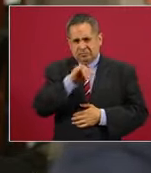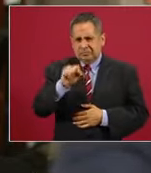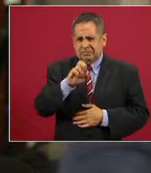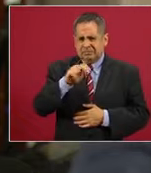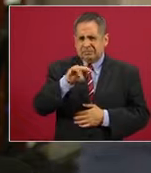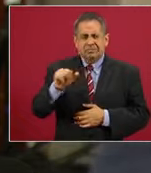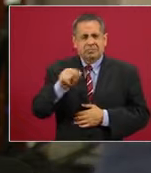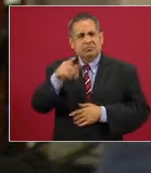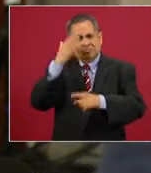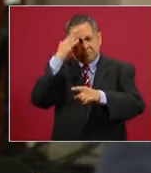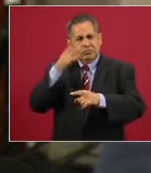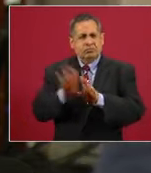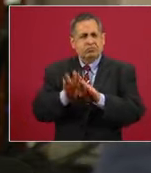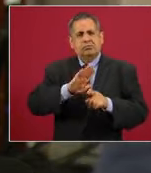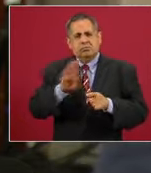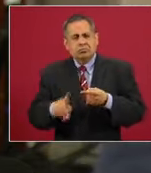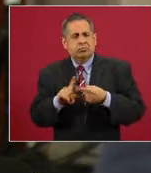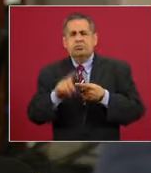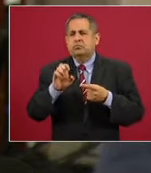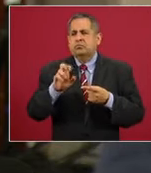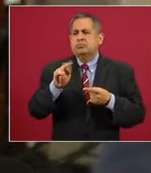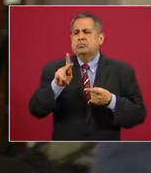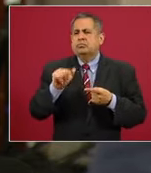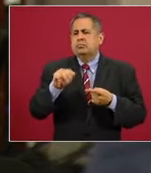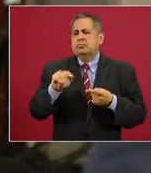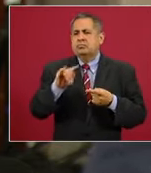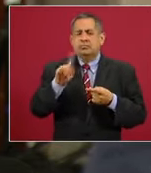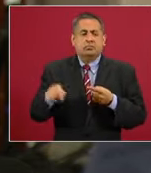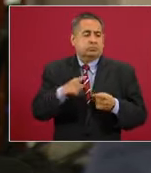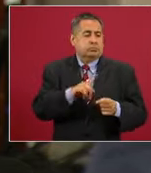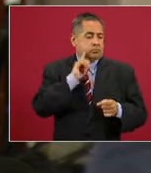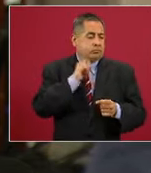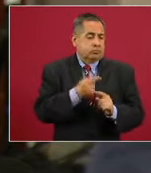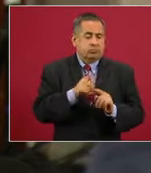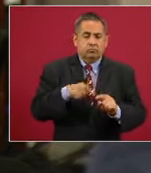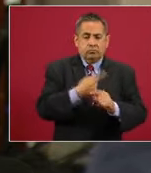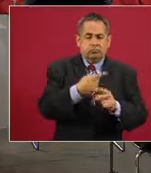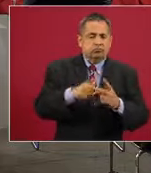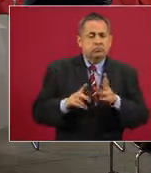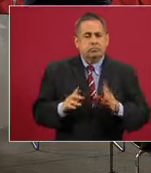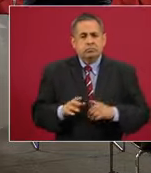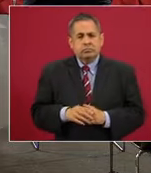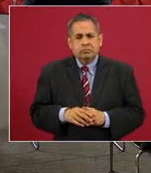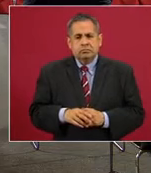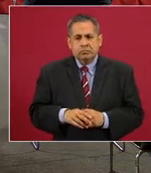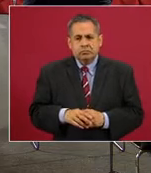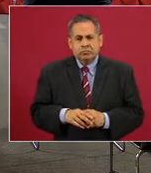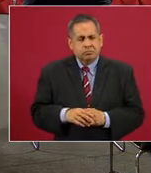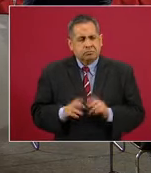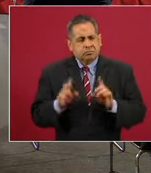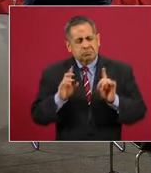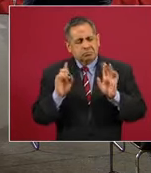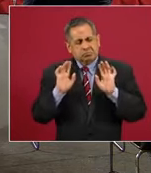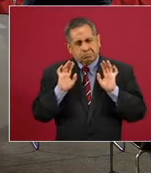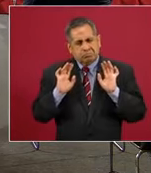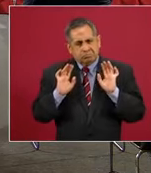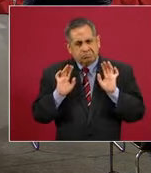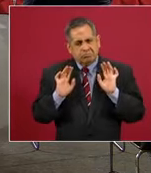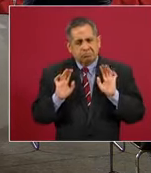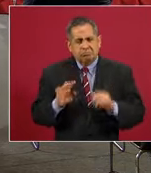murió su hija, o a Erika Martínez, que también violaron a su hija menor de edad. No dudo que tengan